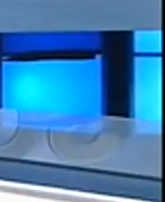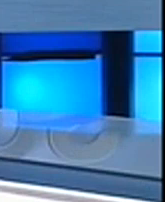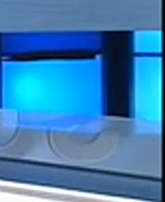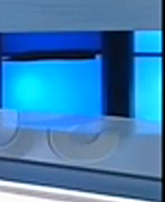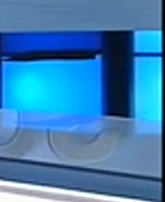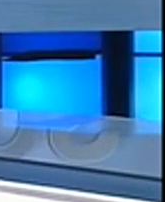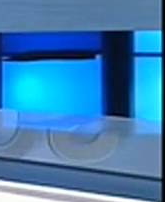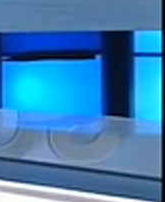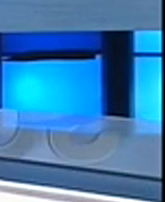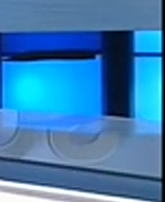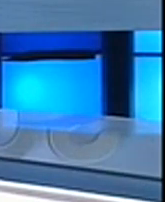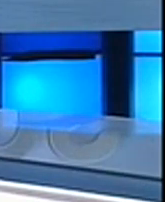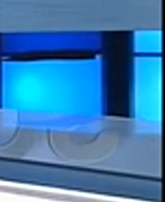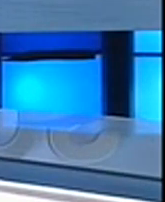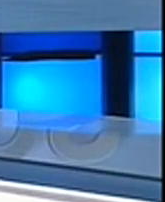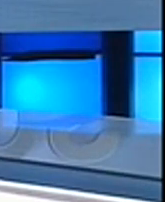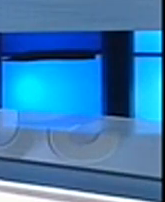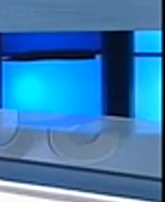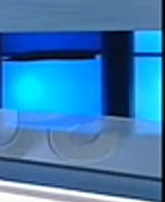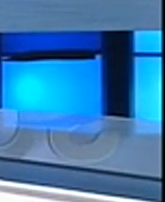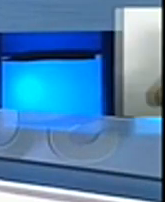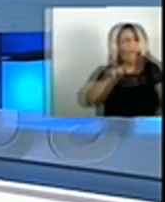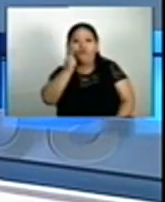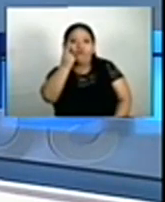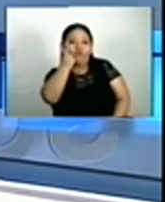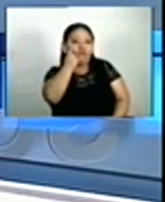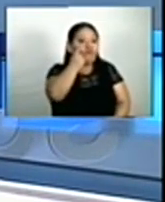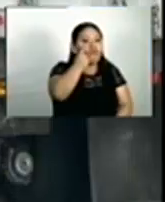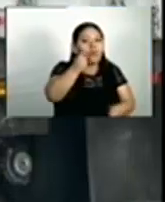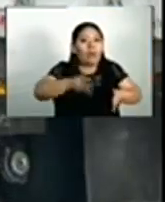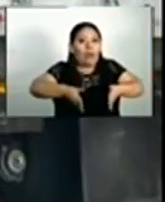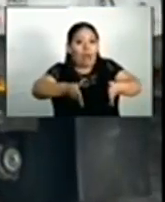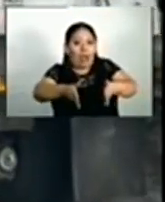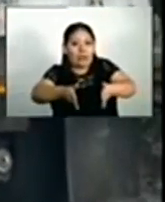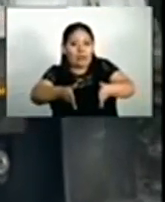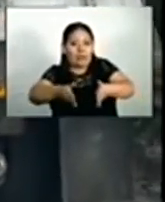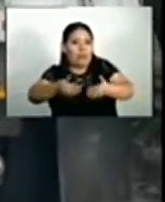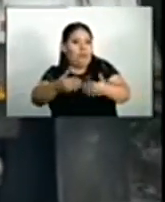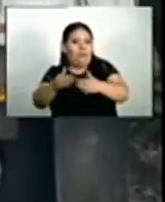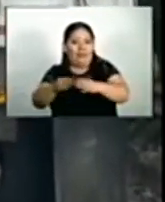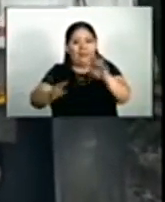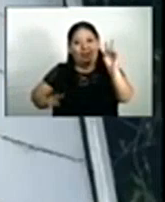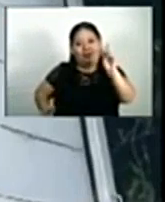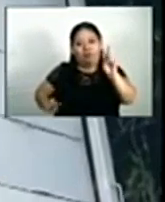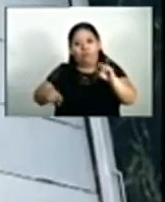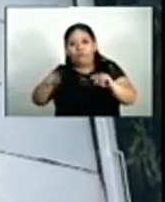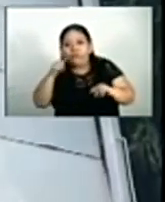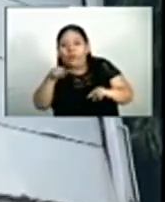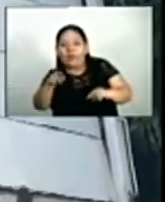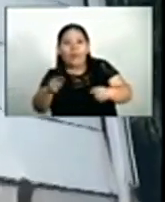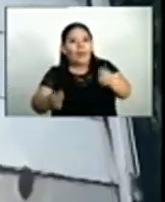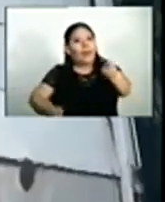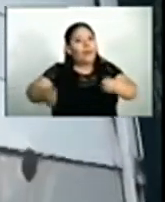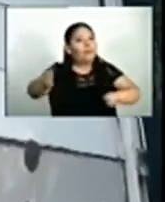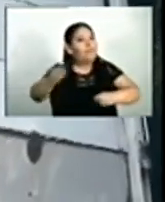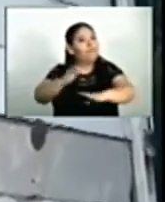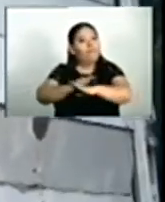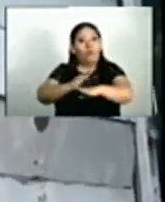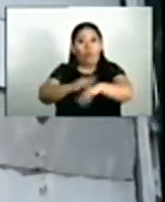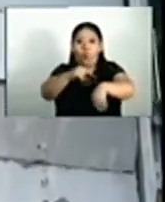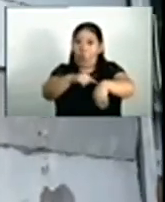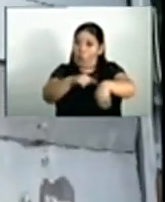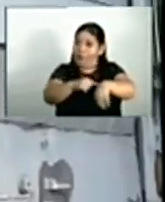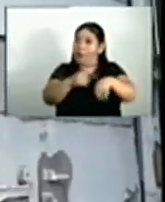Autoridades de transporte mantienen controles en distintos accesos a San Salvador para evitar la circulación de carga pesada en horario no